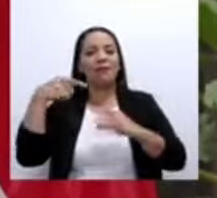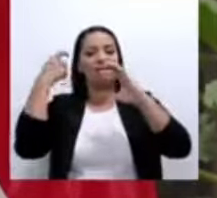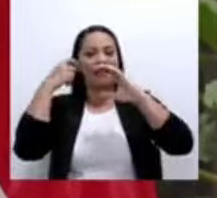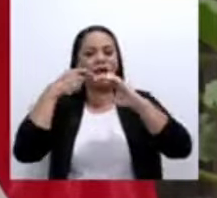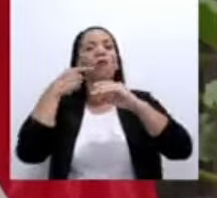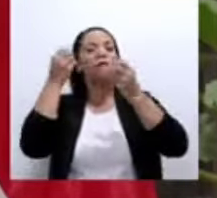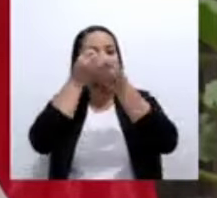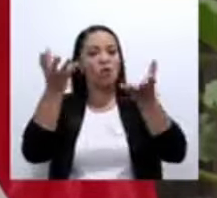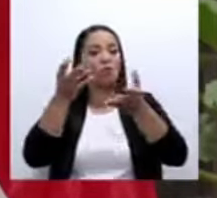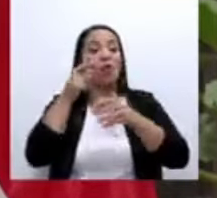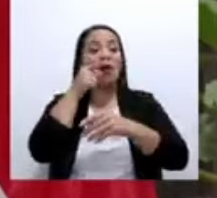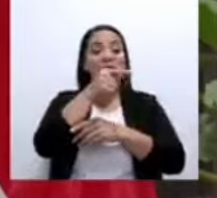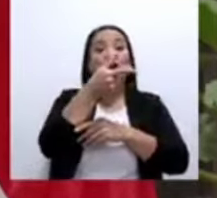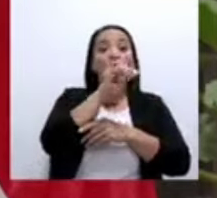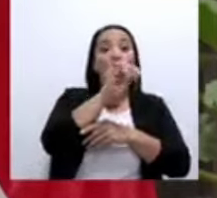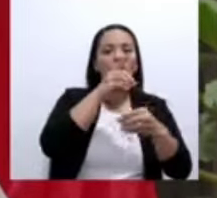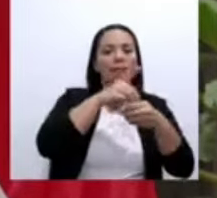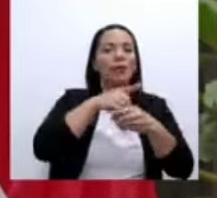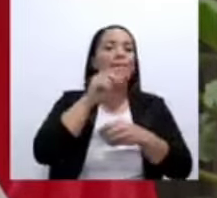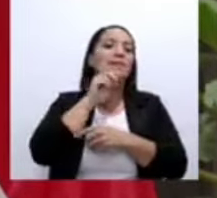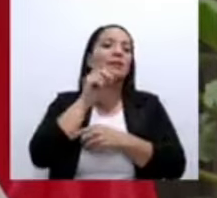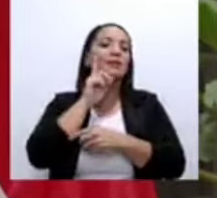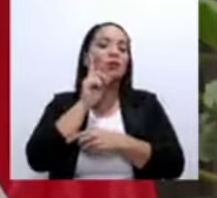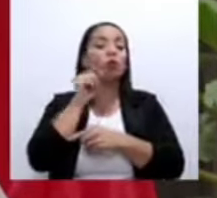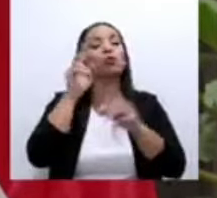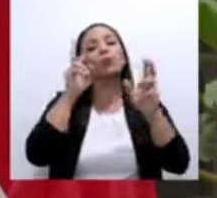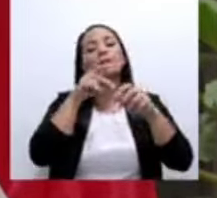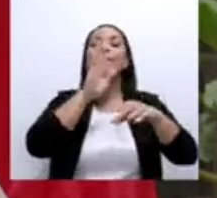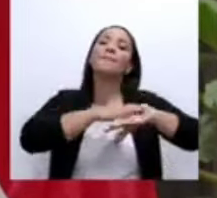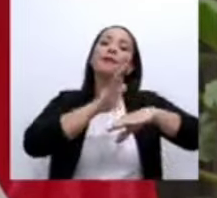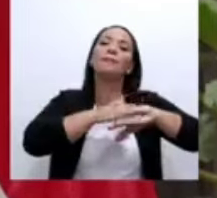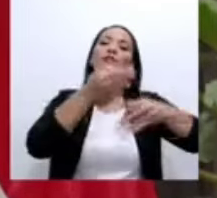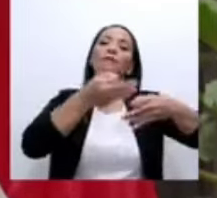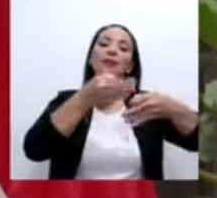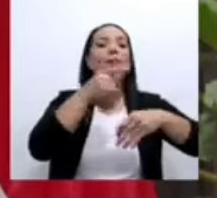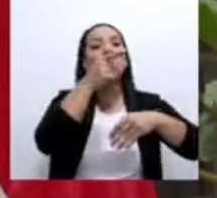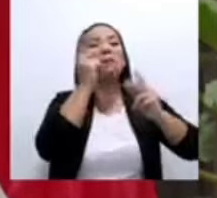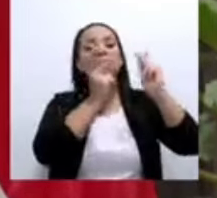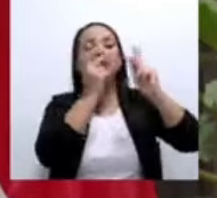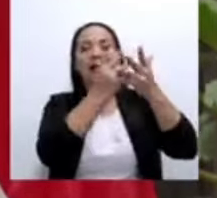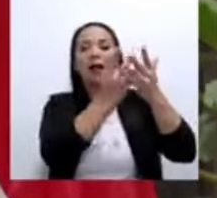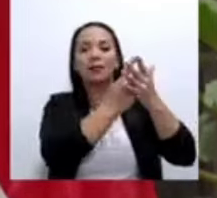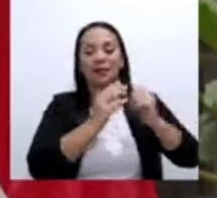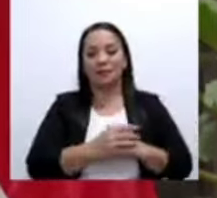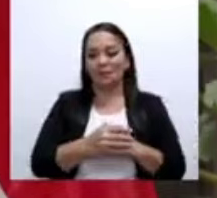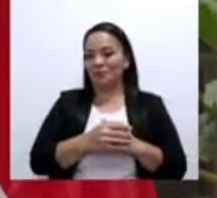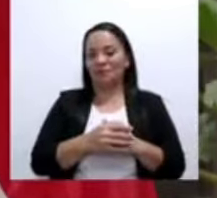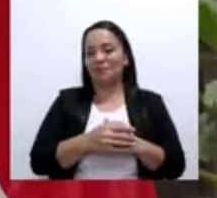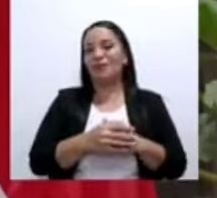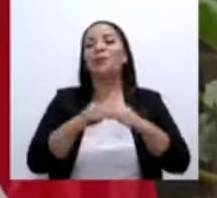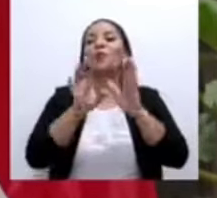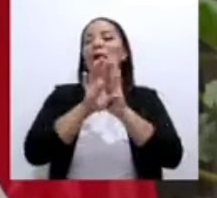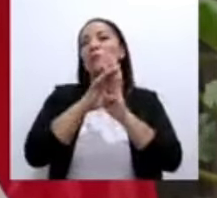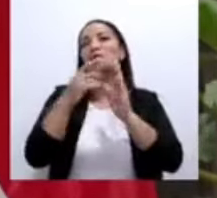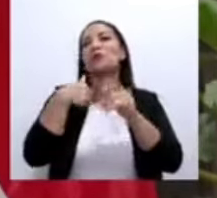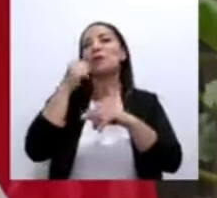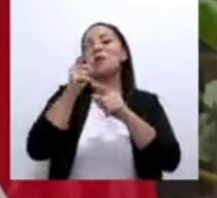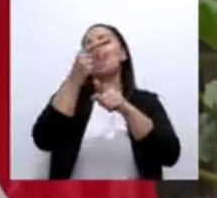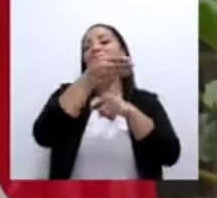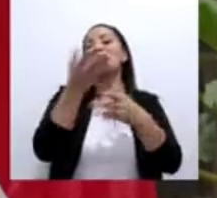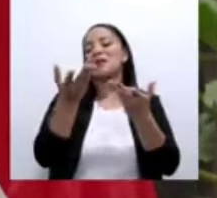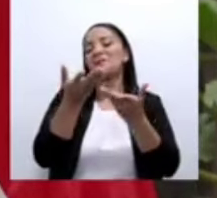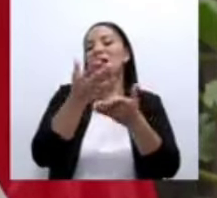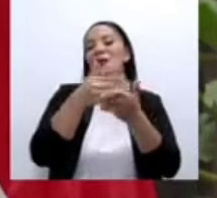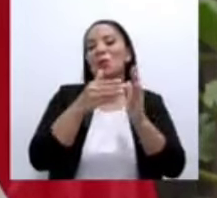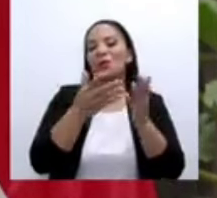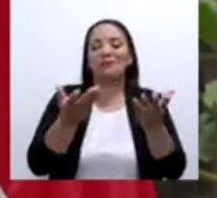respecto a que había pedido un permiso, que era un acuerdo oficial, ¿no? Mira, mañana voy para tal parte. Ah, bueno, que le vaya bien, qué más le iba a